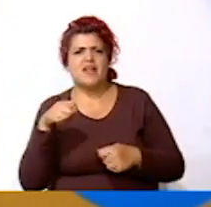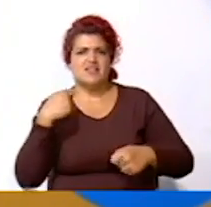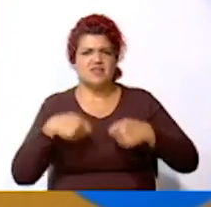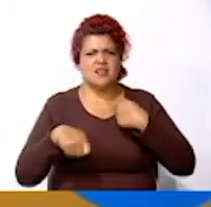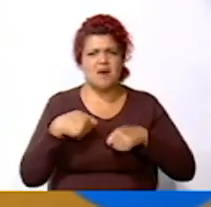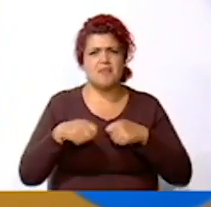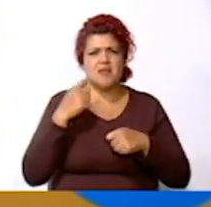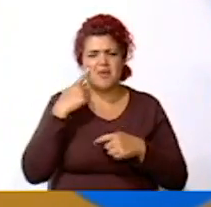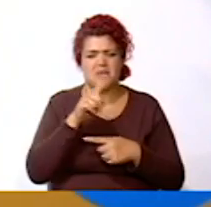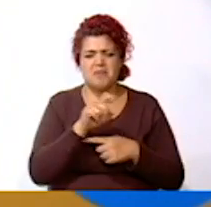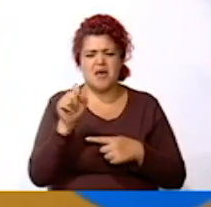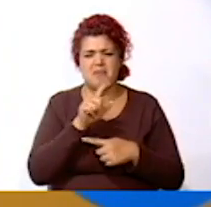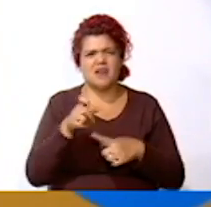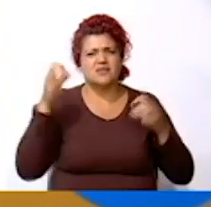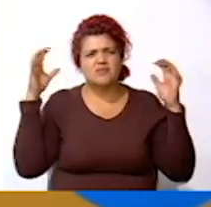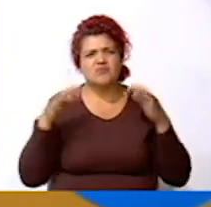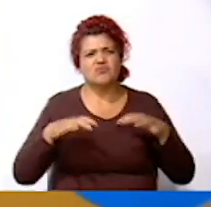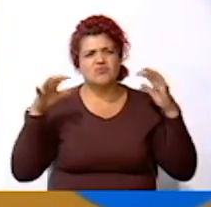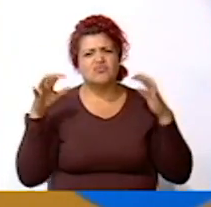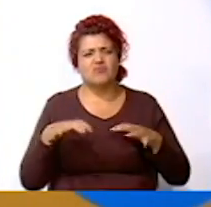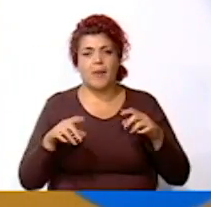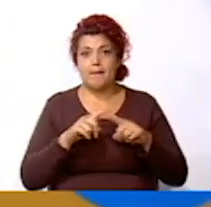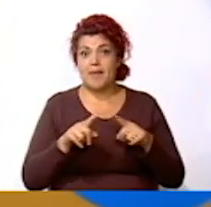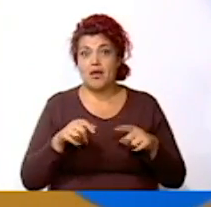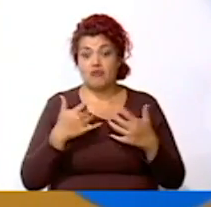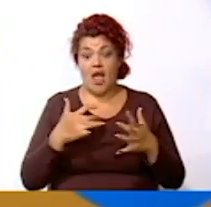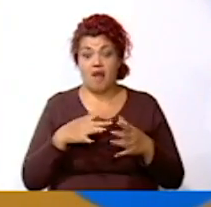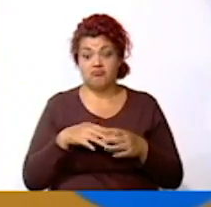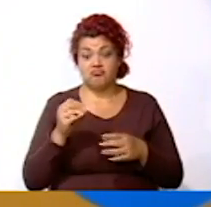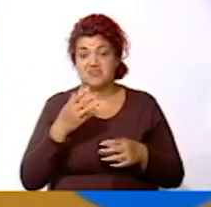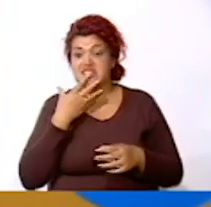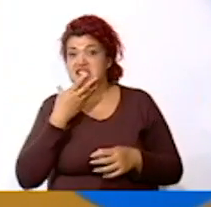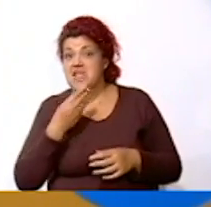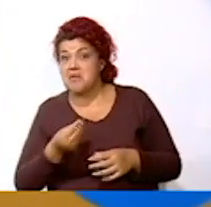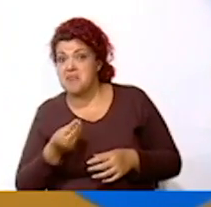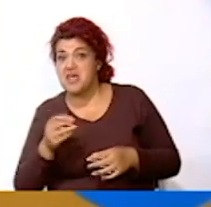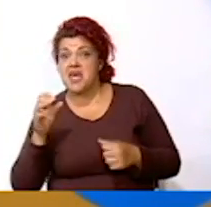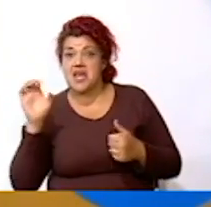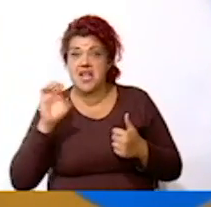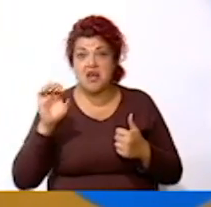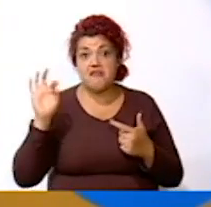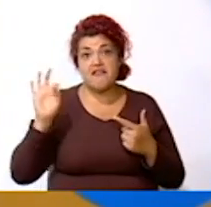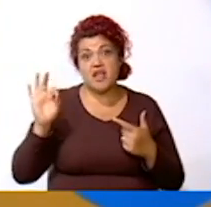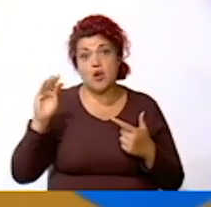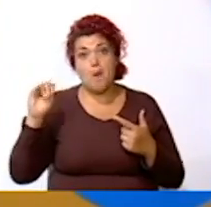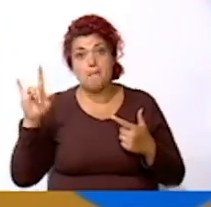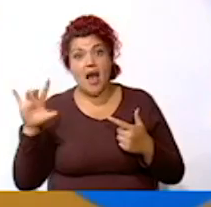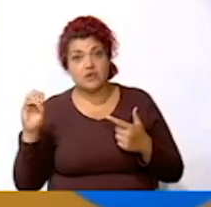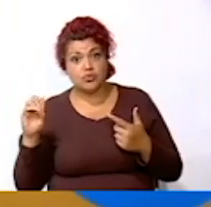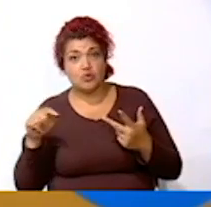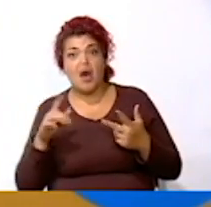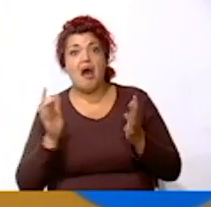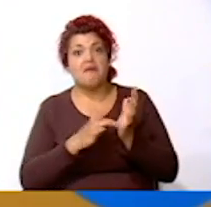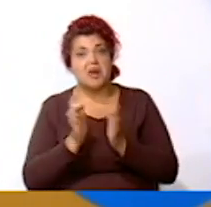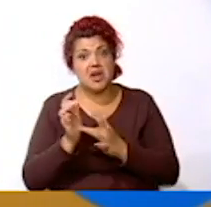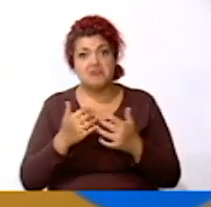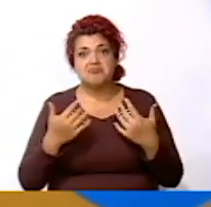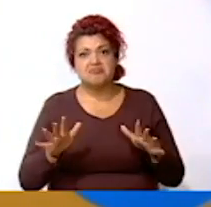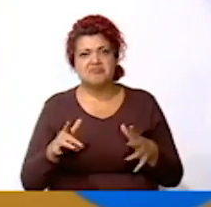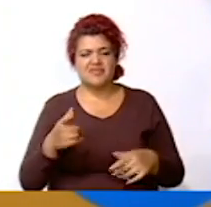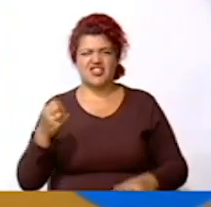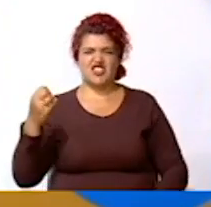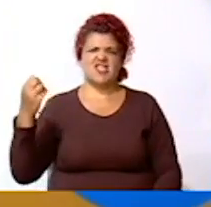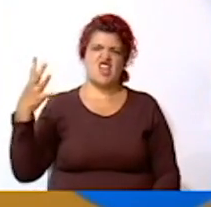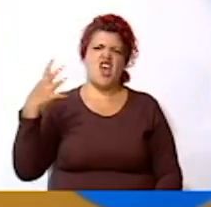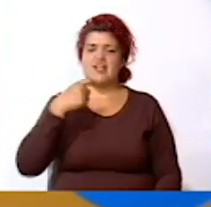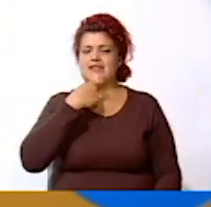meses estamos en época lluviosa Pero saliendo de diciembre, enero, febrero, marzo, abril Estamos en esa